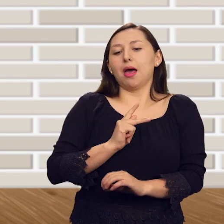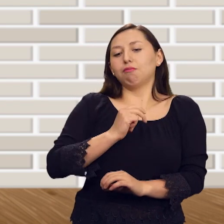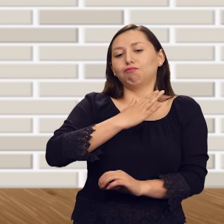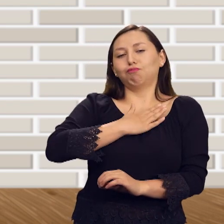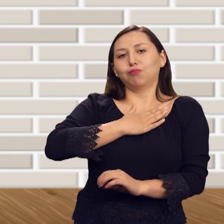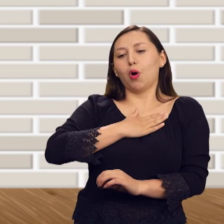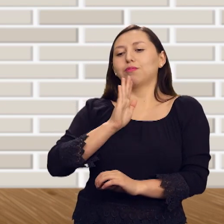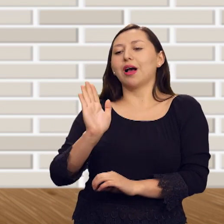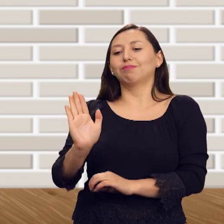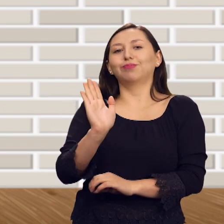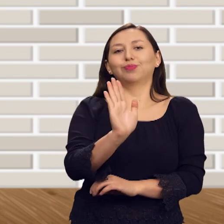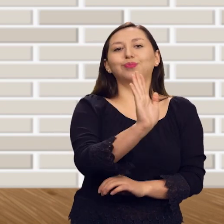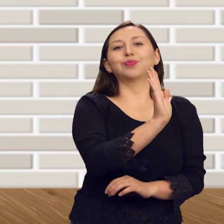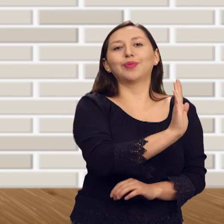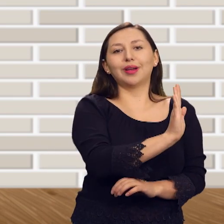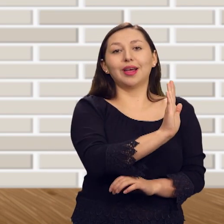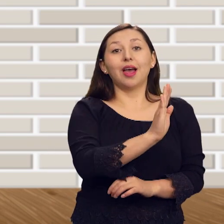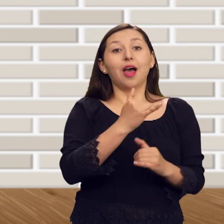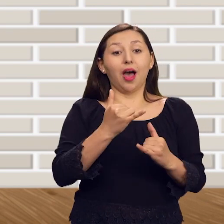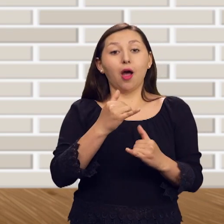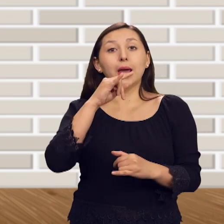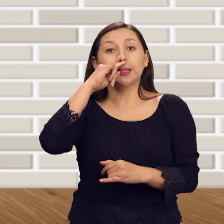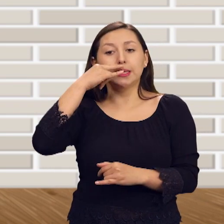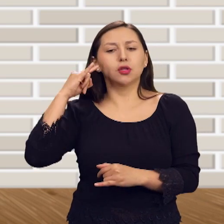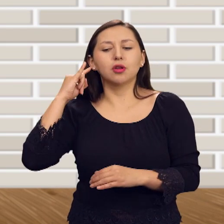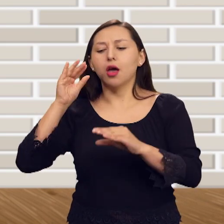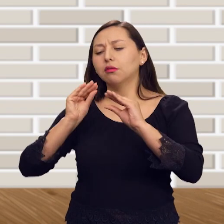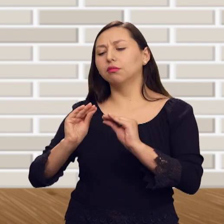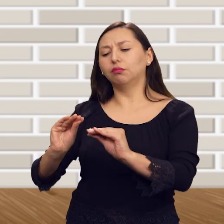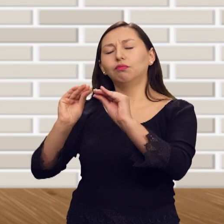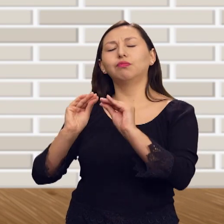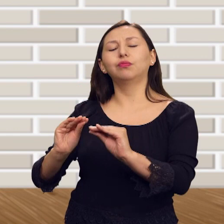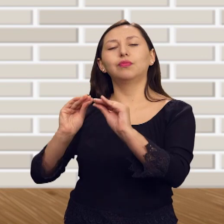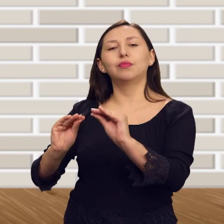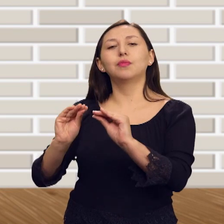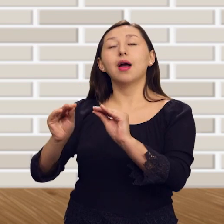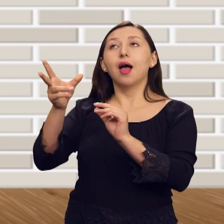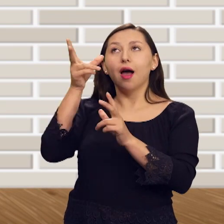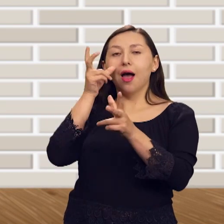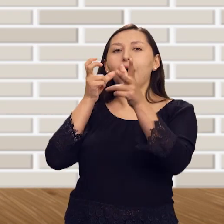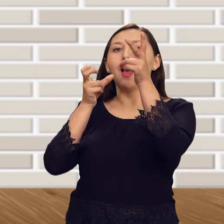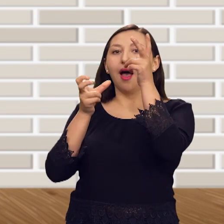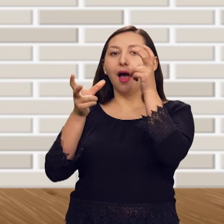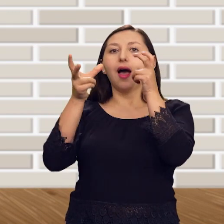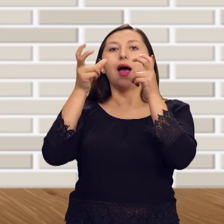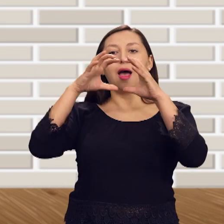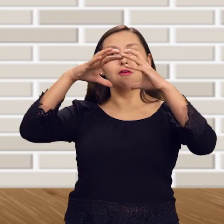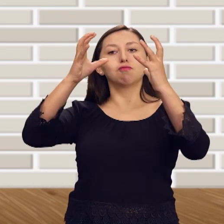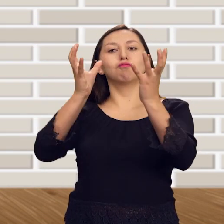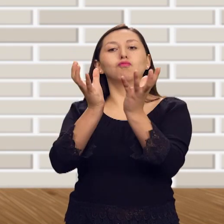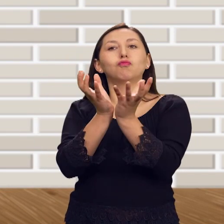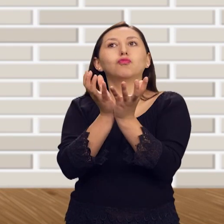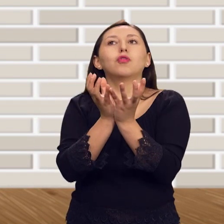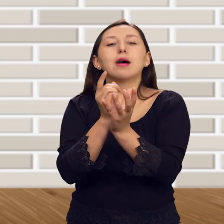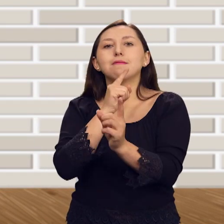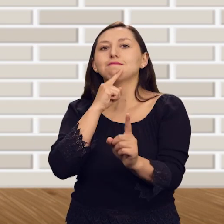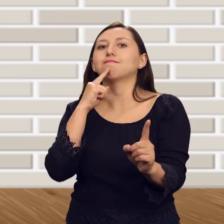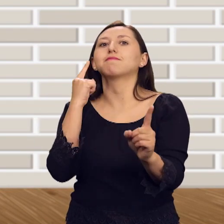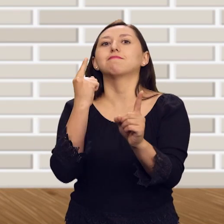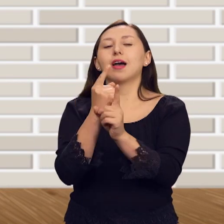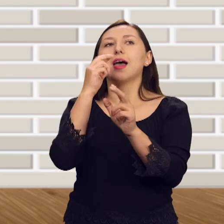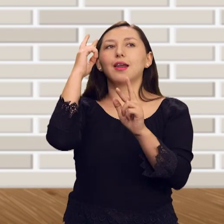todos mostrar a las nuevas generaciones que el mundo es diverso. Debemos educar a partir de la